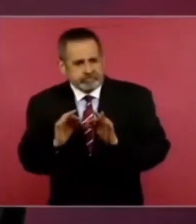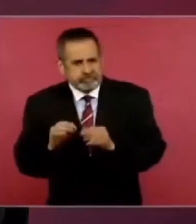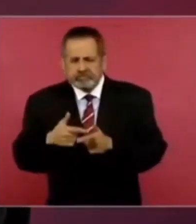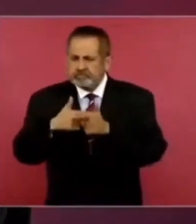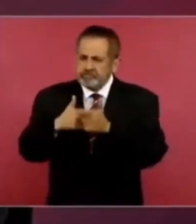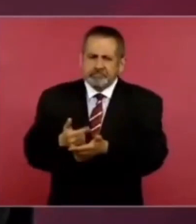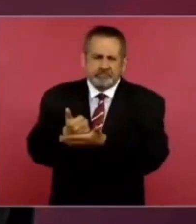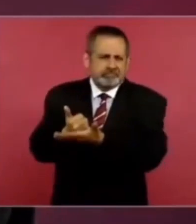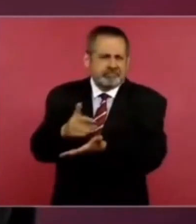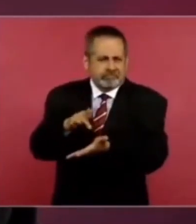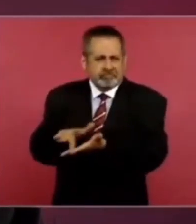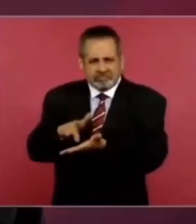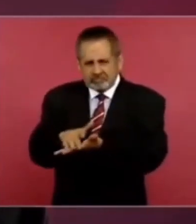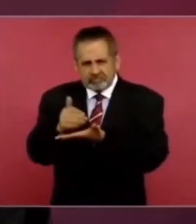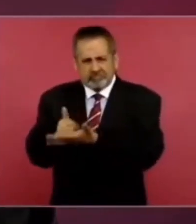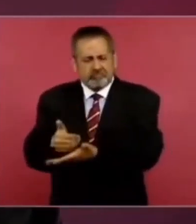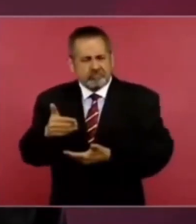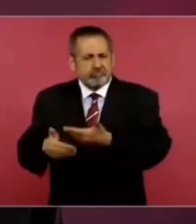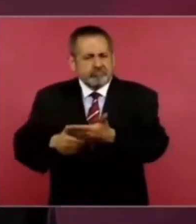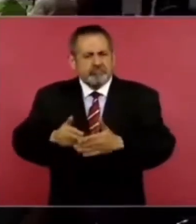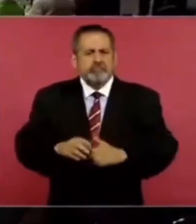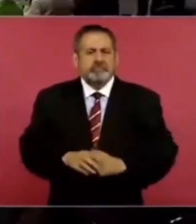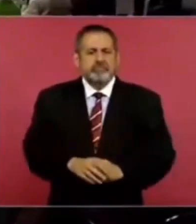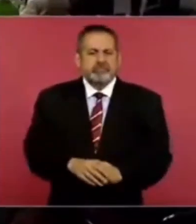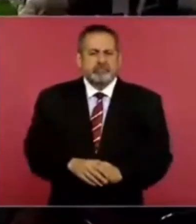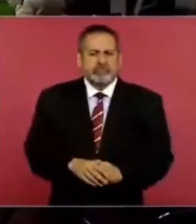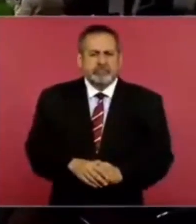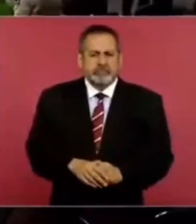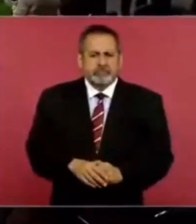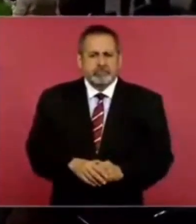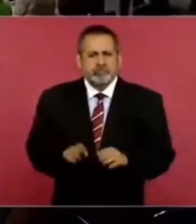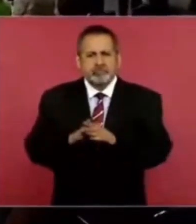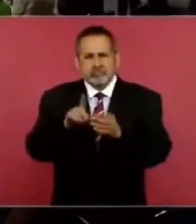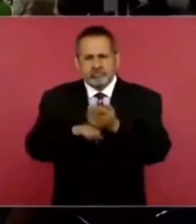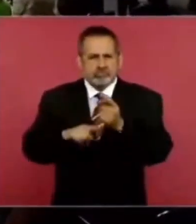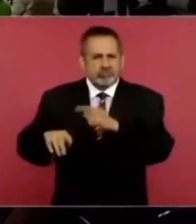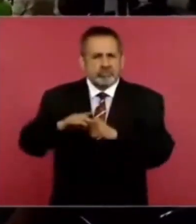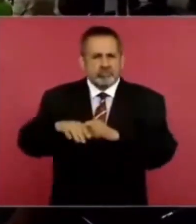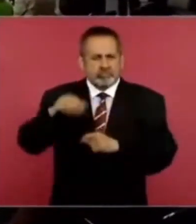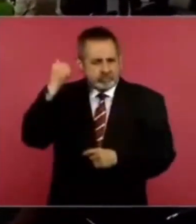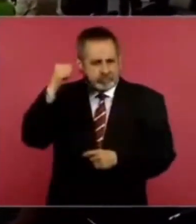ayudando en Acapulco,